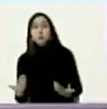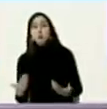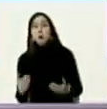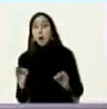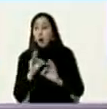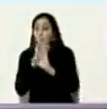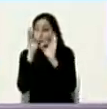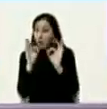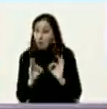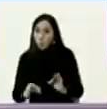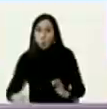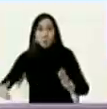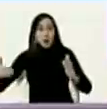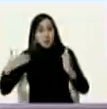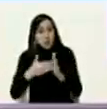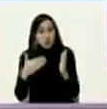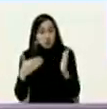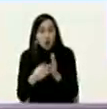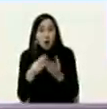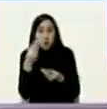medidas coercitivas unilaterales